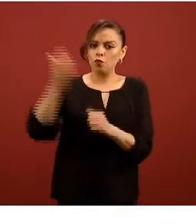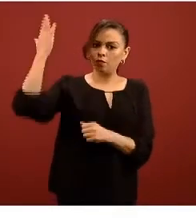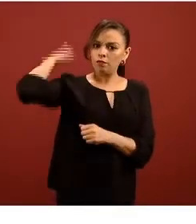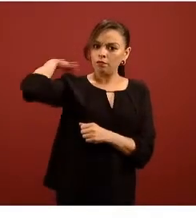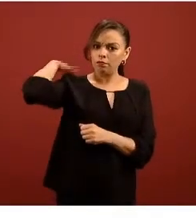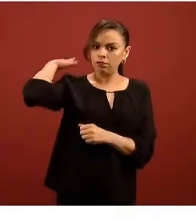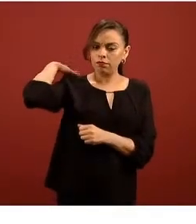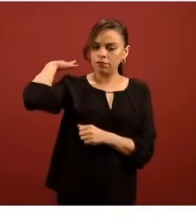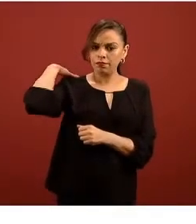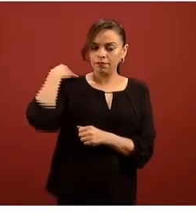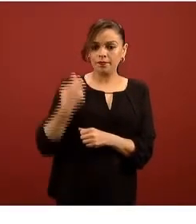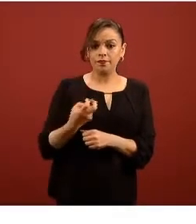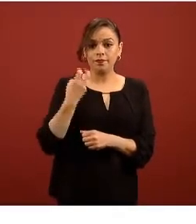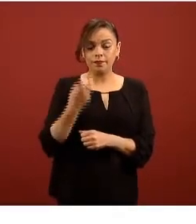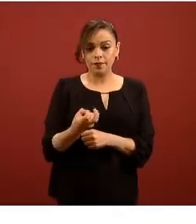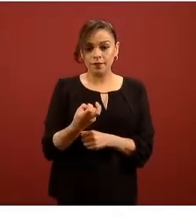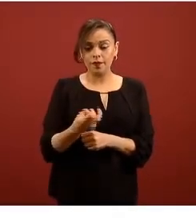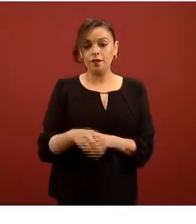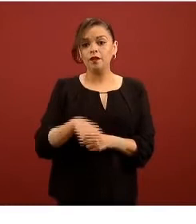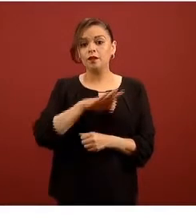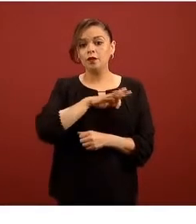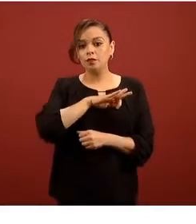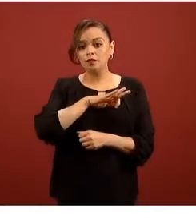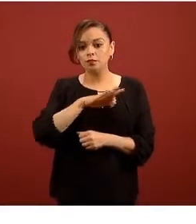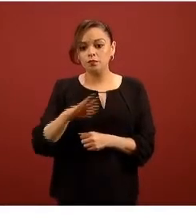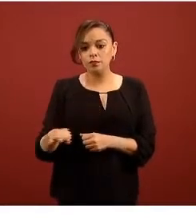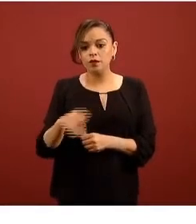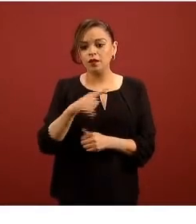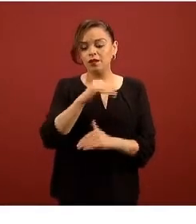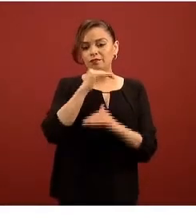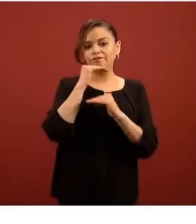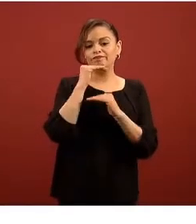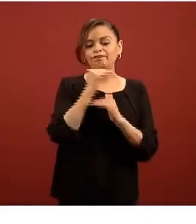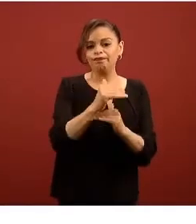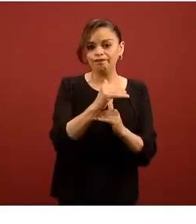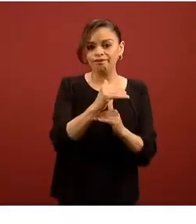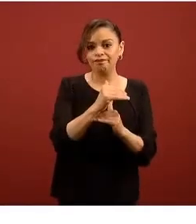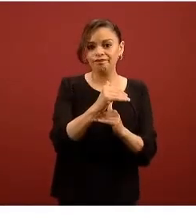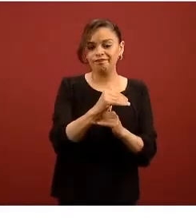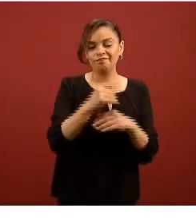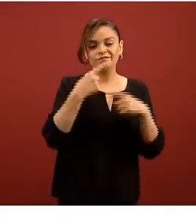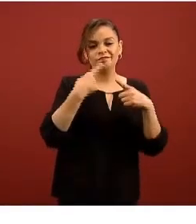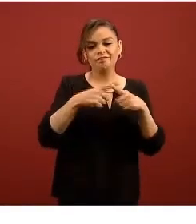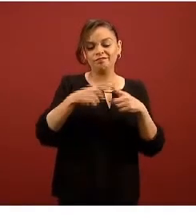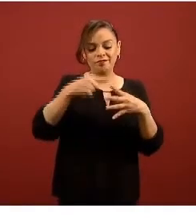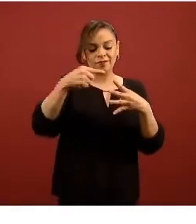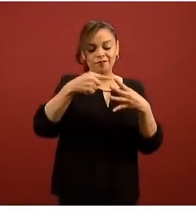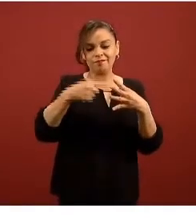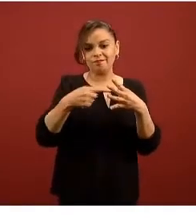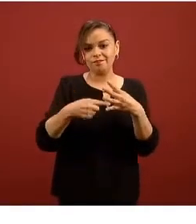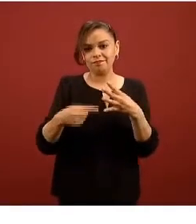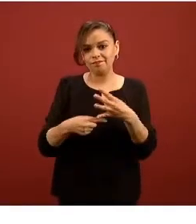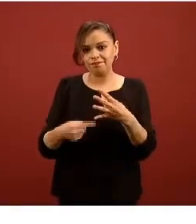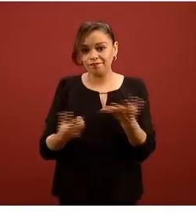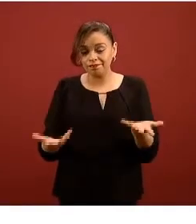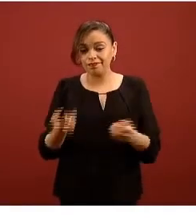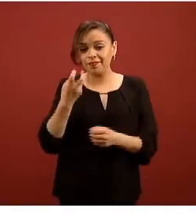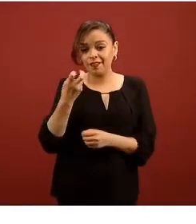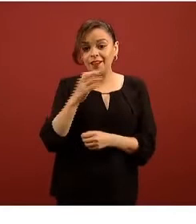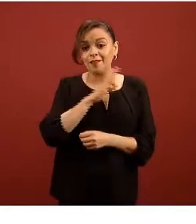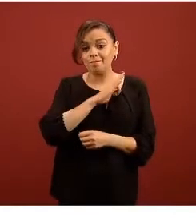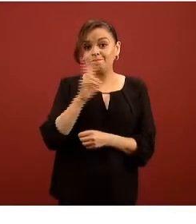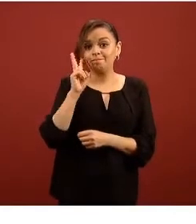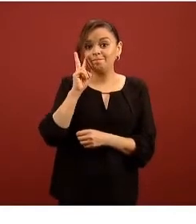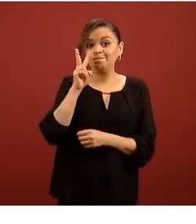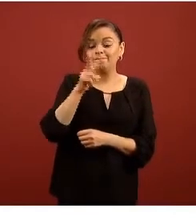cierto sentido porque tienen un volumen limitado en fin una serie de características que los hace muy llamativos pero implican un